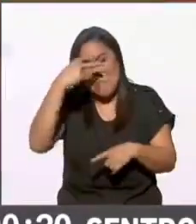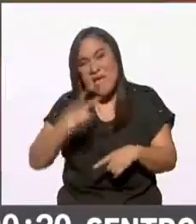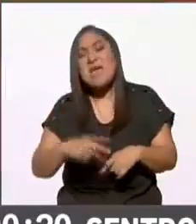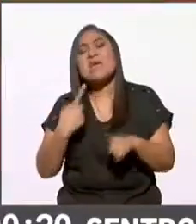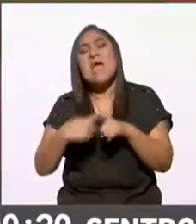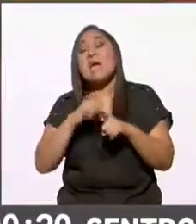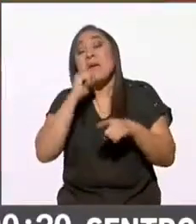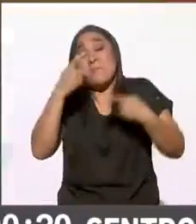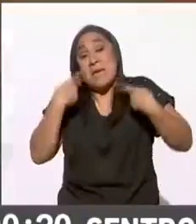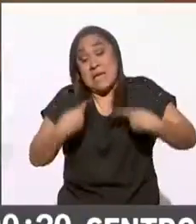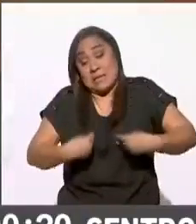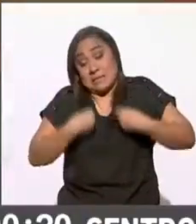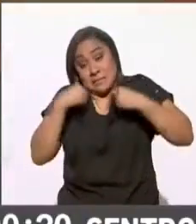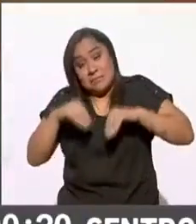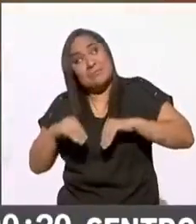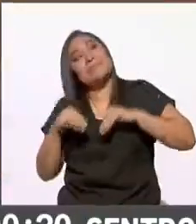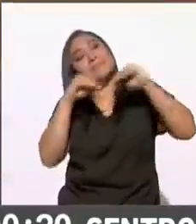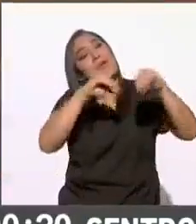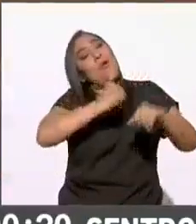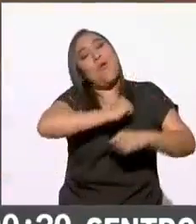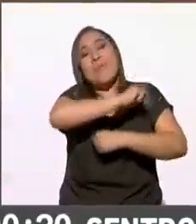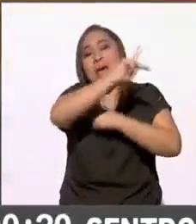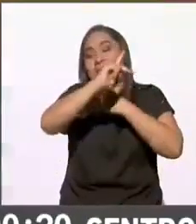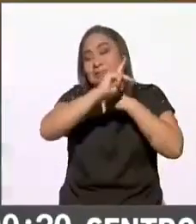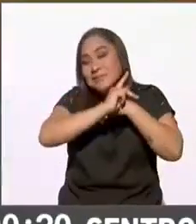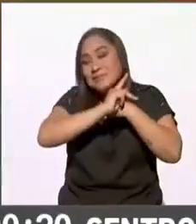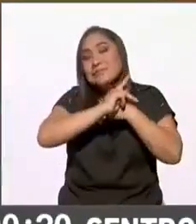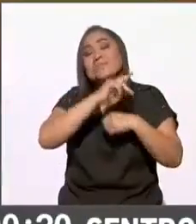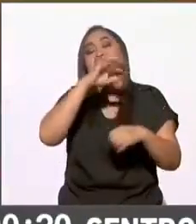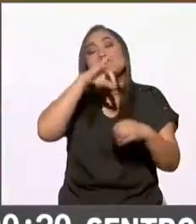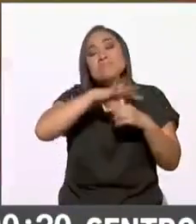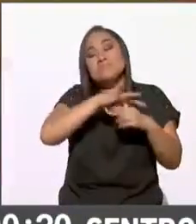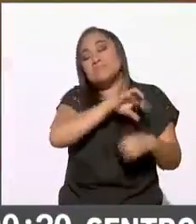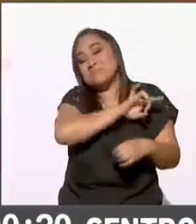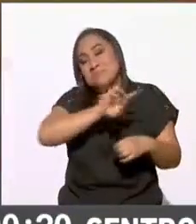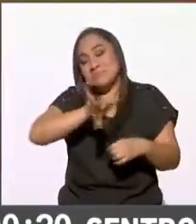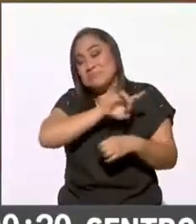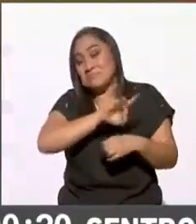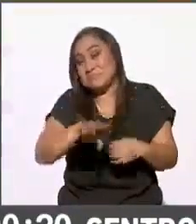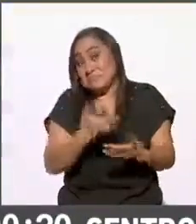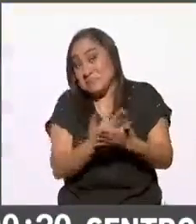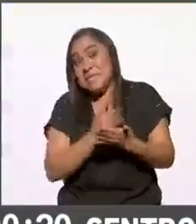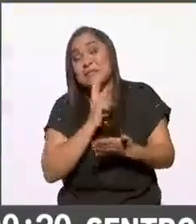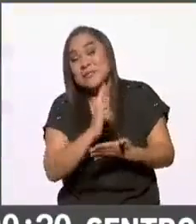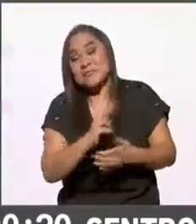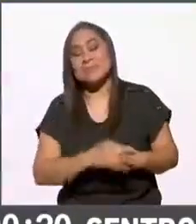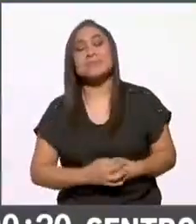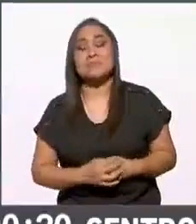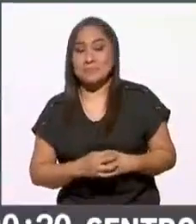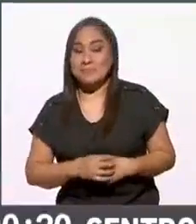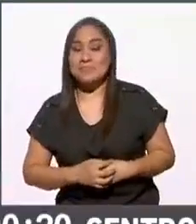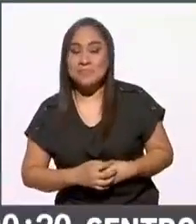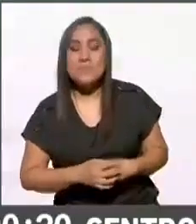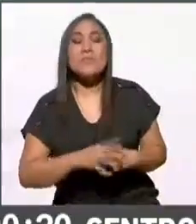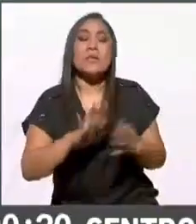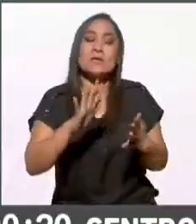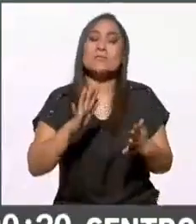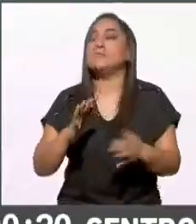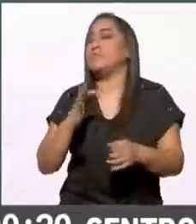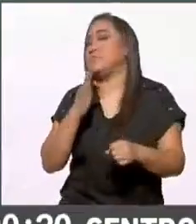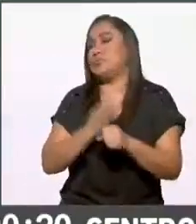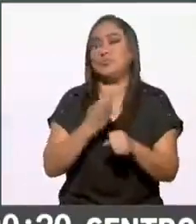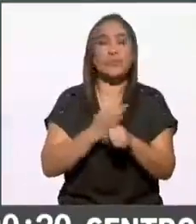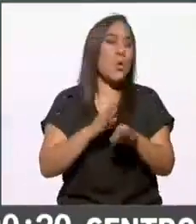paisanos los paisanos de los capitalinos que no viven que no radican aquí en la Ciudad de México así es y si también hacemos una breve